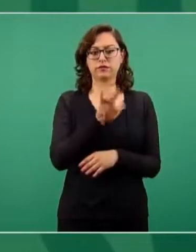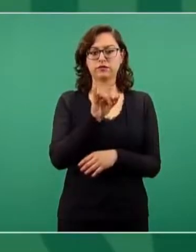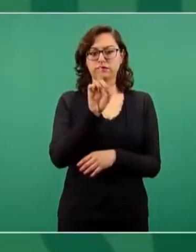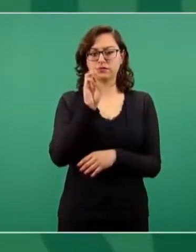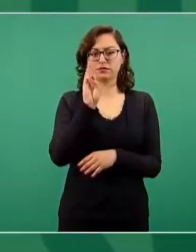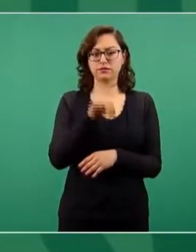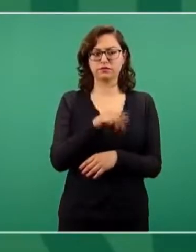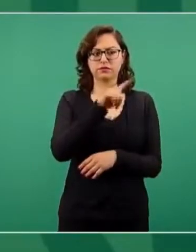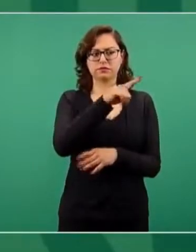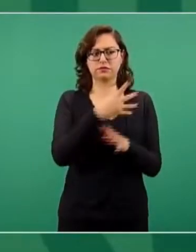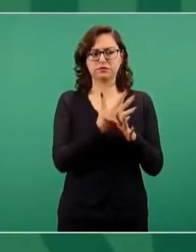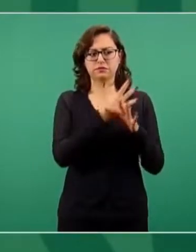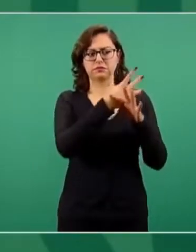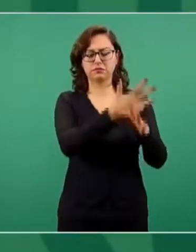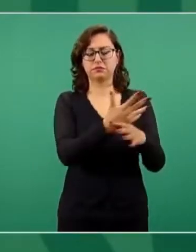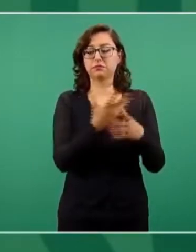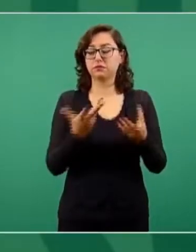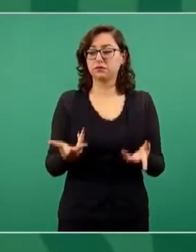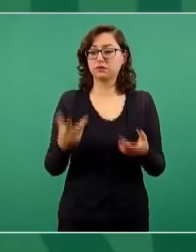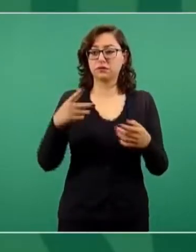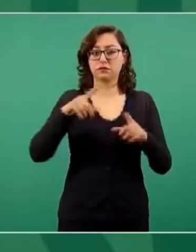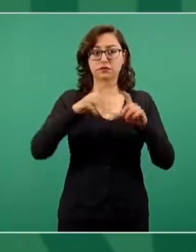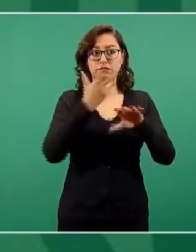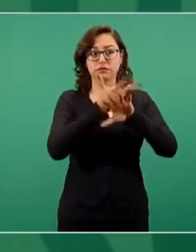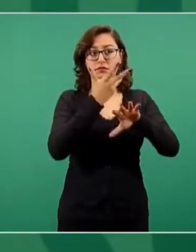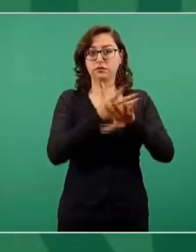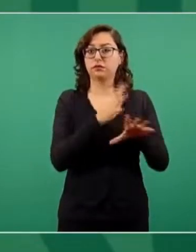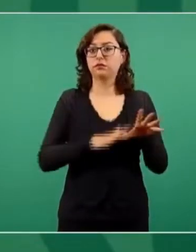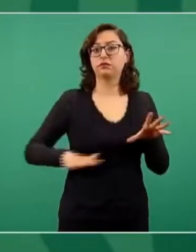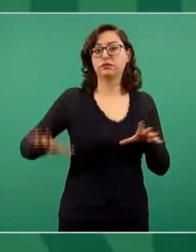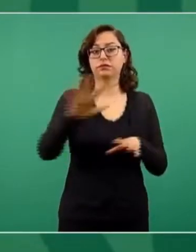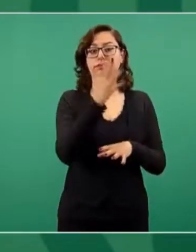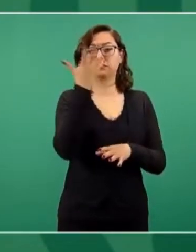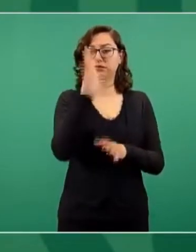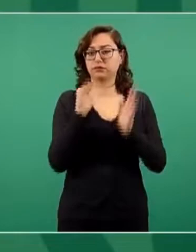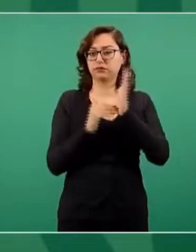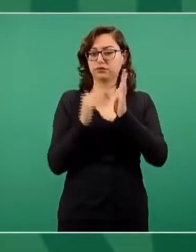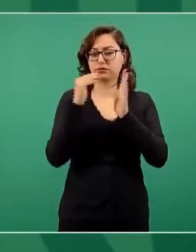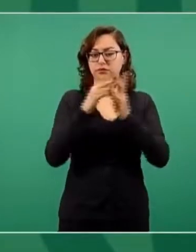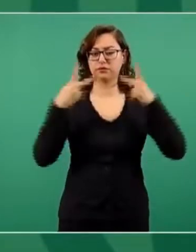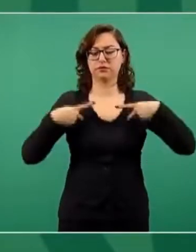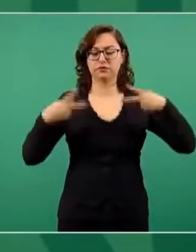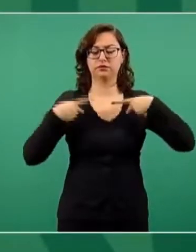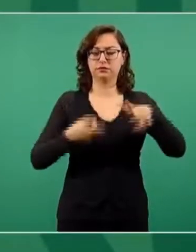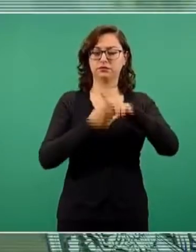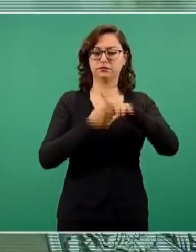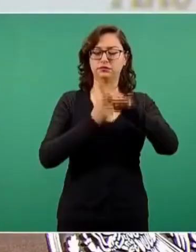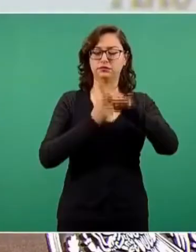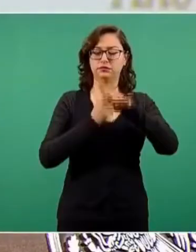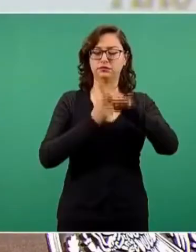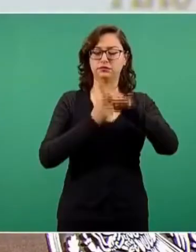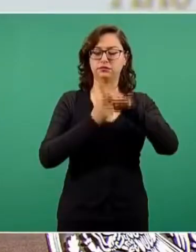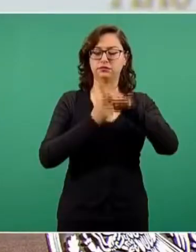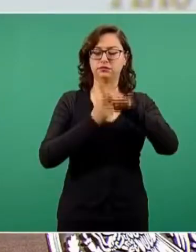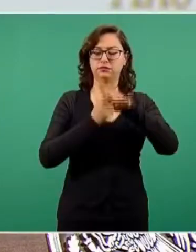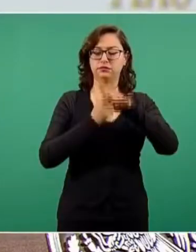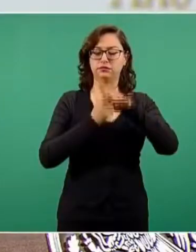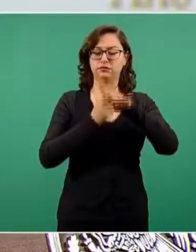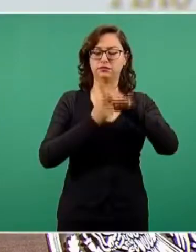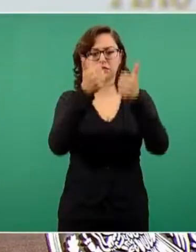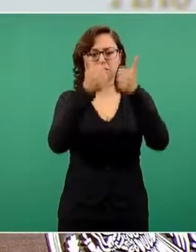de más de 10 millones de migrantes, el regularizar la situación